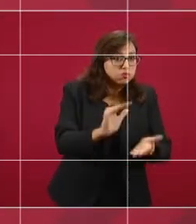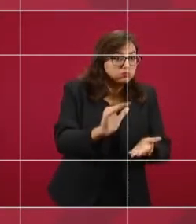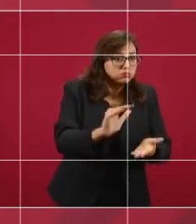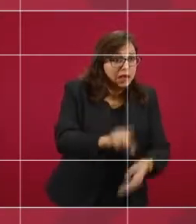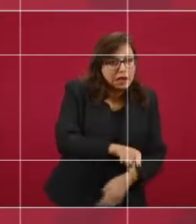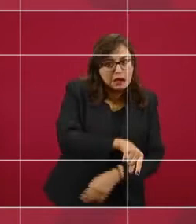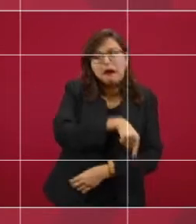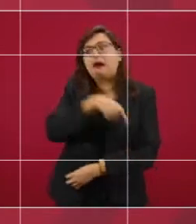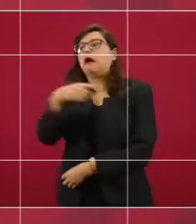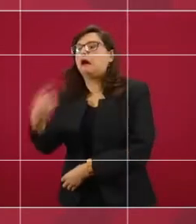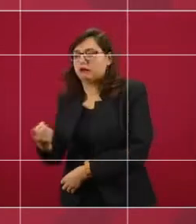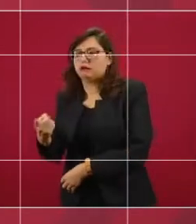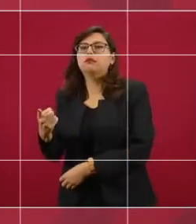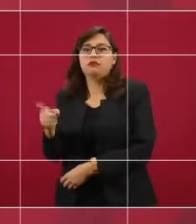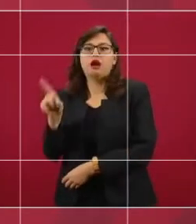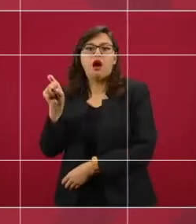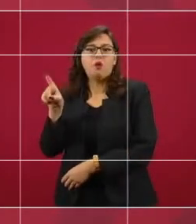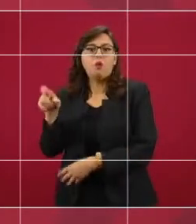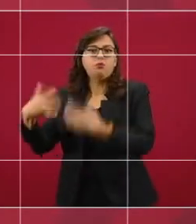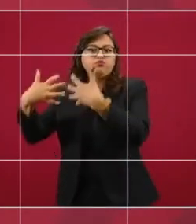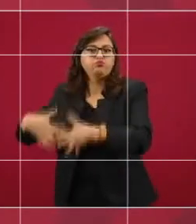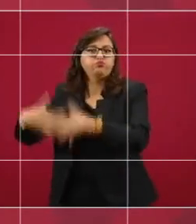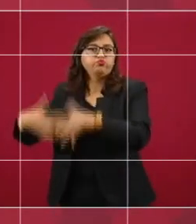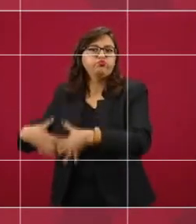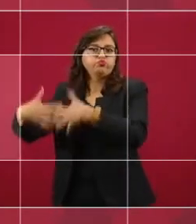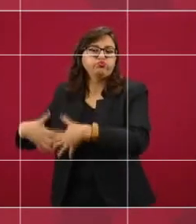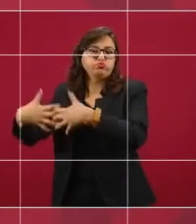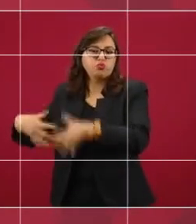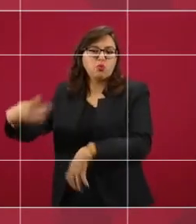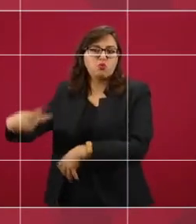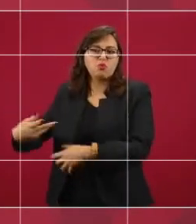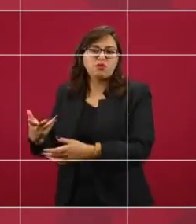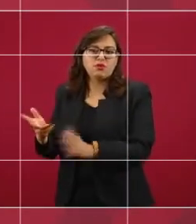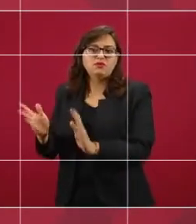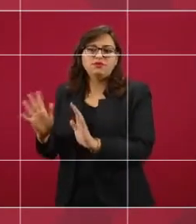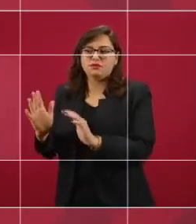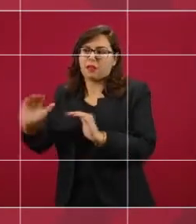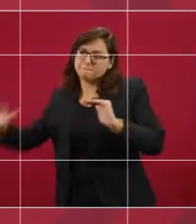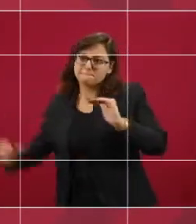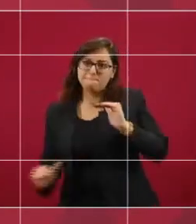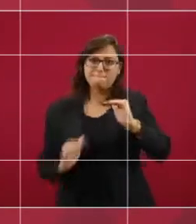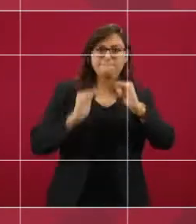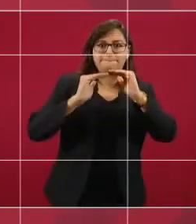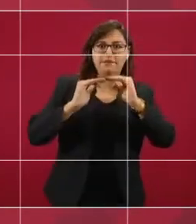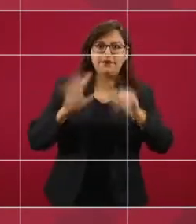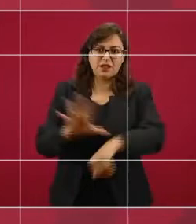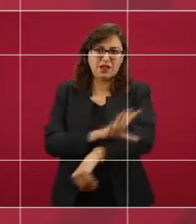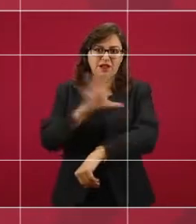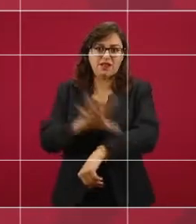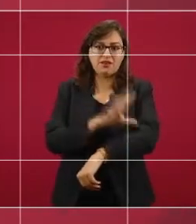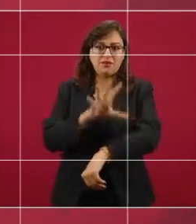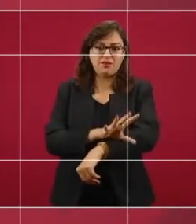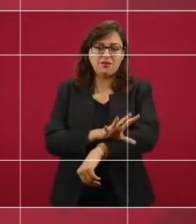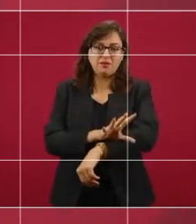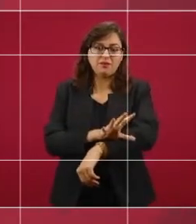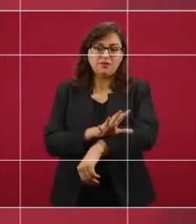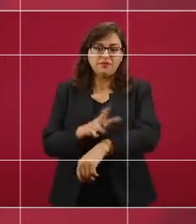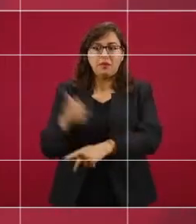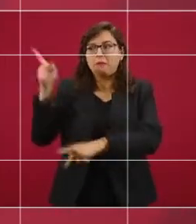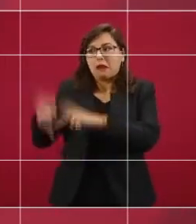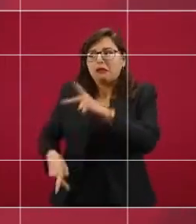y inmediatamente entran las hidroeléctricas. Entonces, por ese motivo,